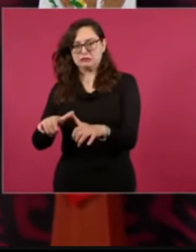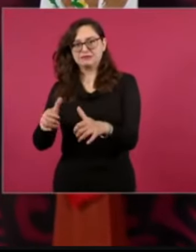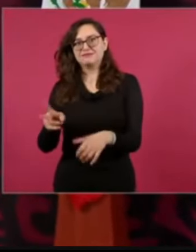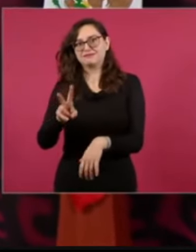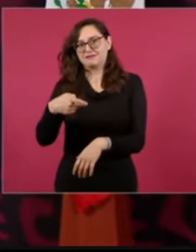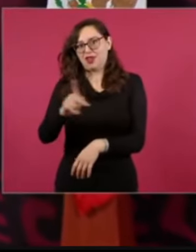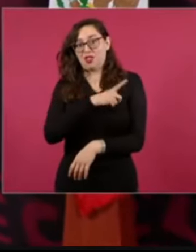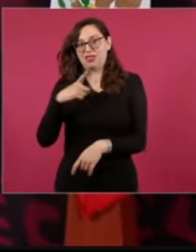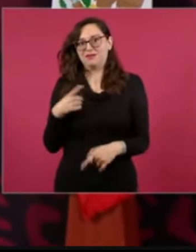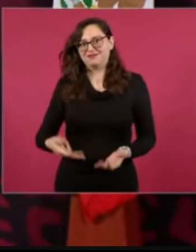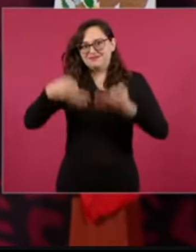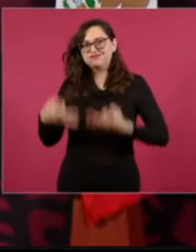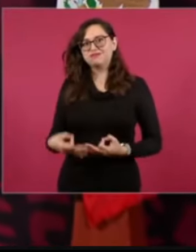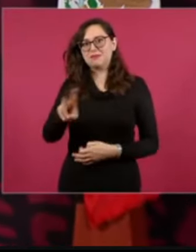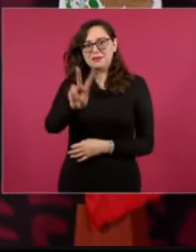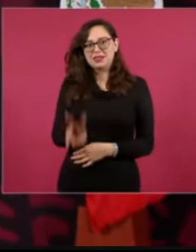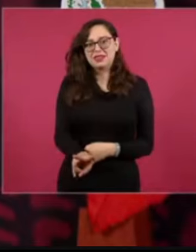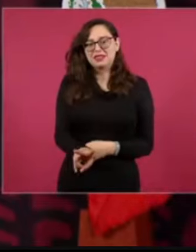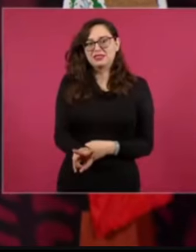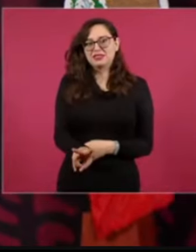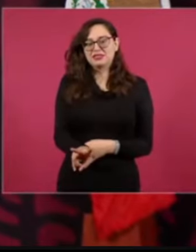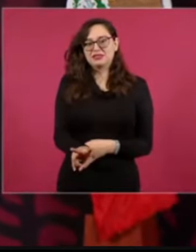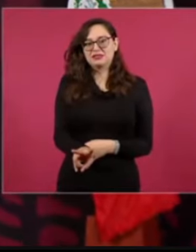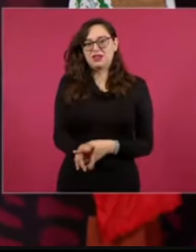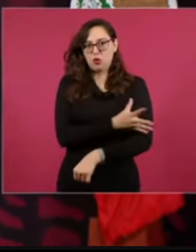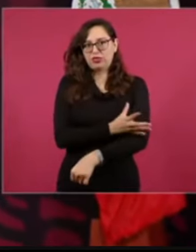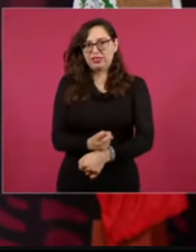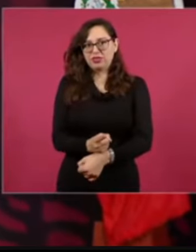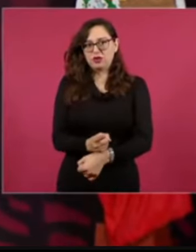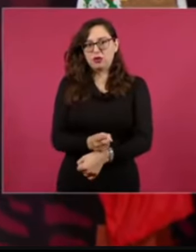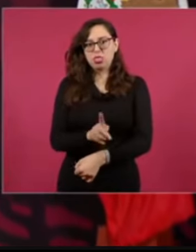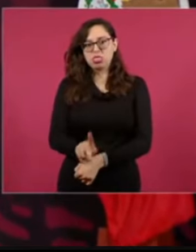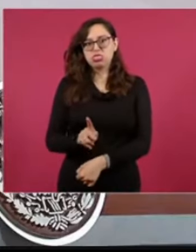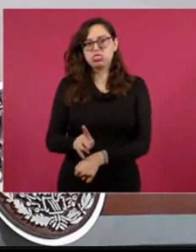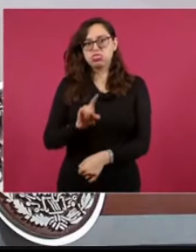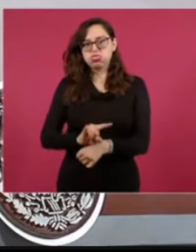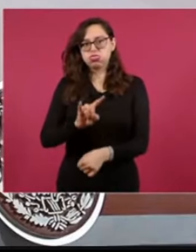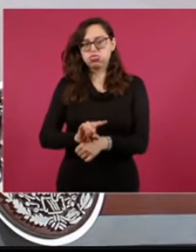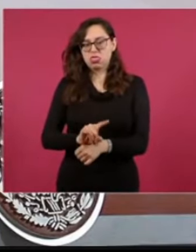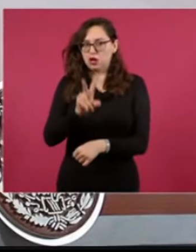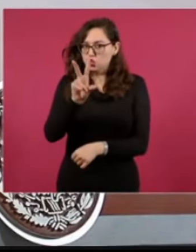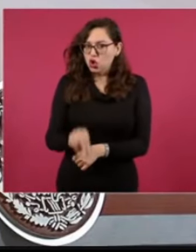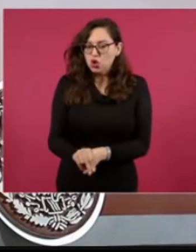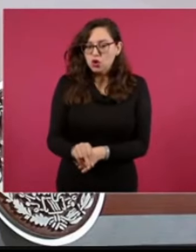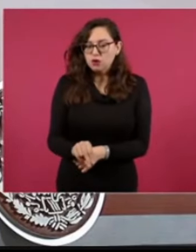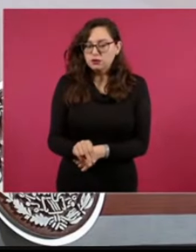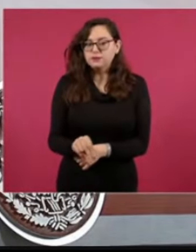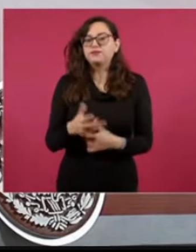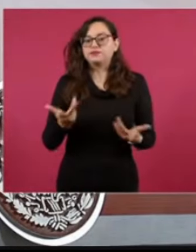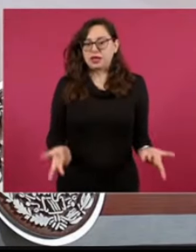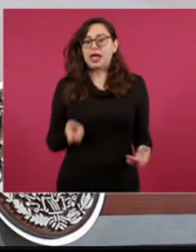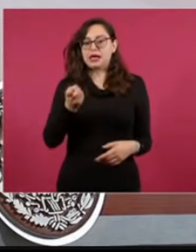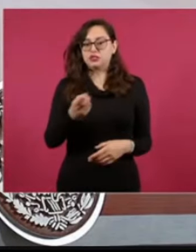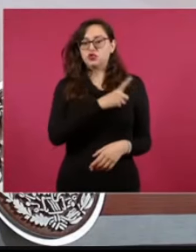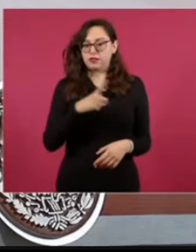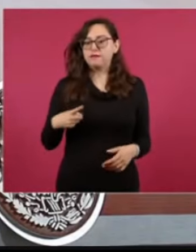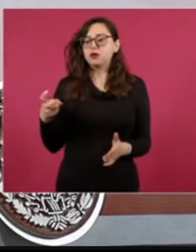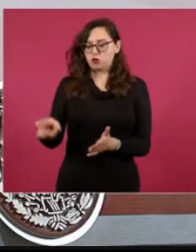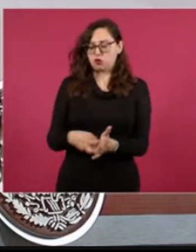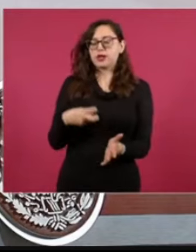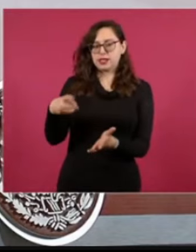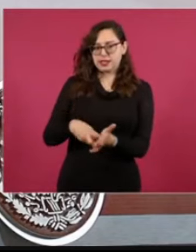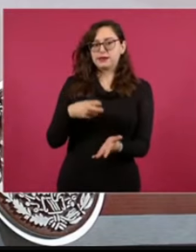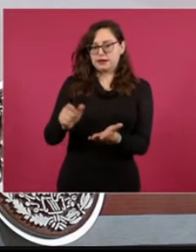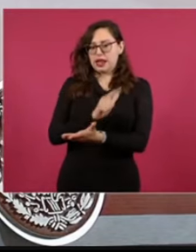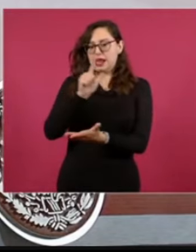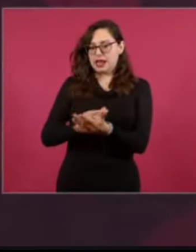de gasolinas. Hoy ya nada más importa el 10%. Amigos y amigas y también el presidente